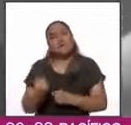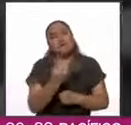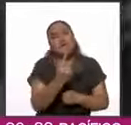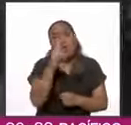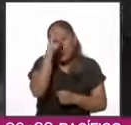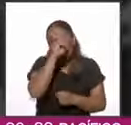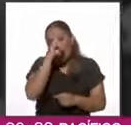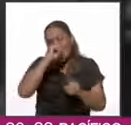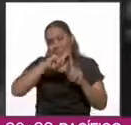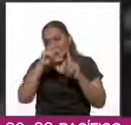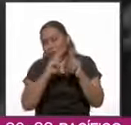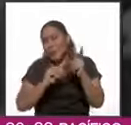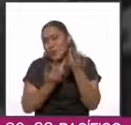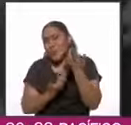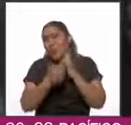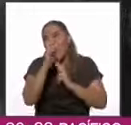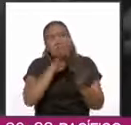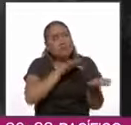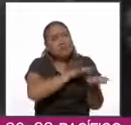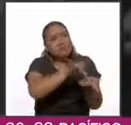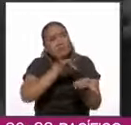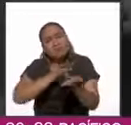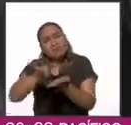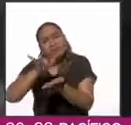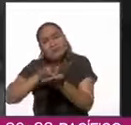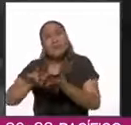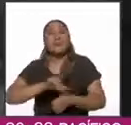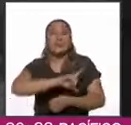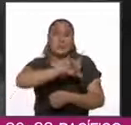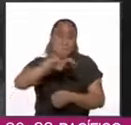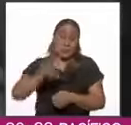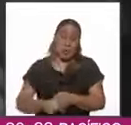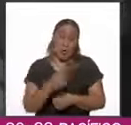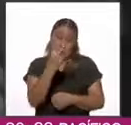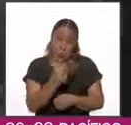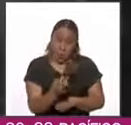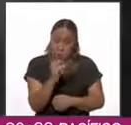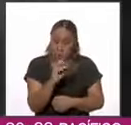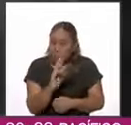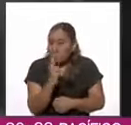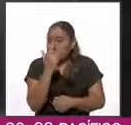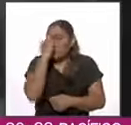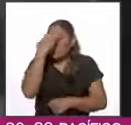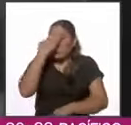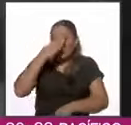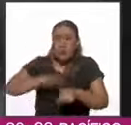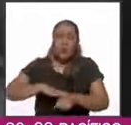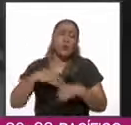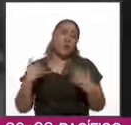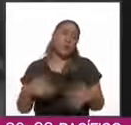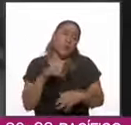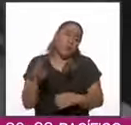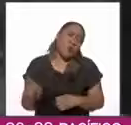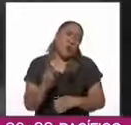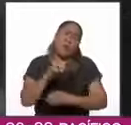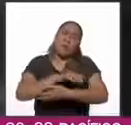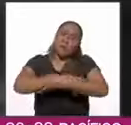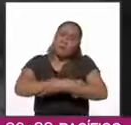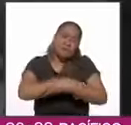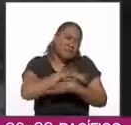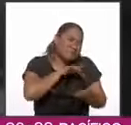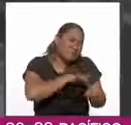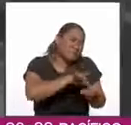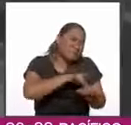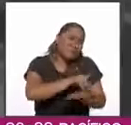Nacional de Huelga. Finalmente, el 2 de octubre es memorable por la solidaridad popular que consiguió,